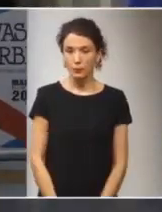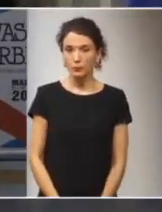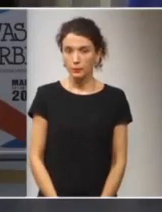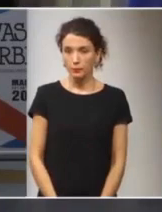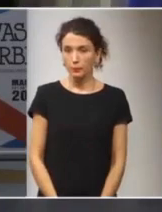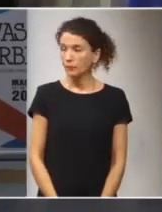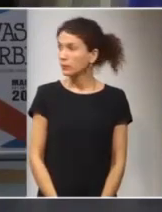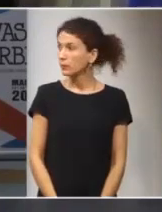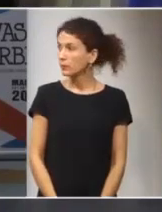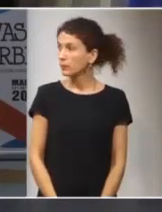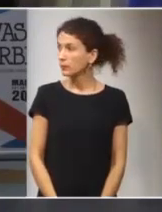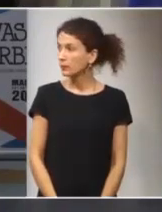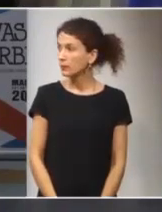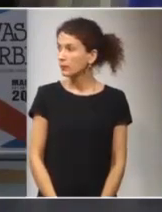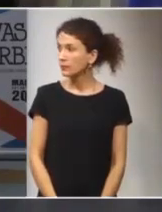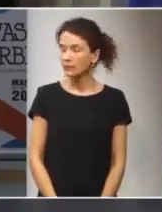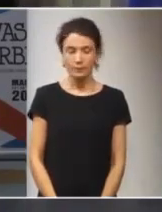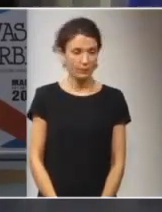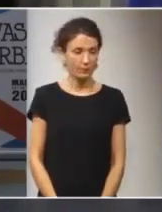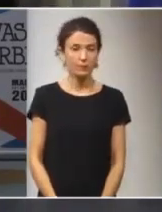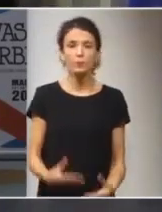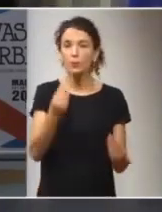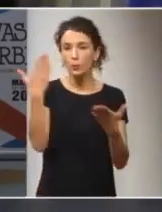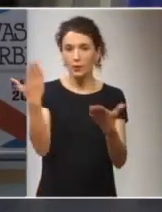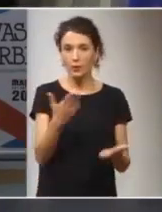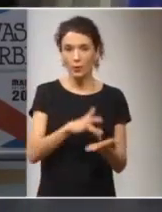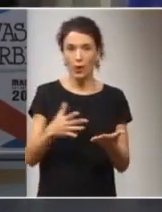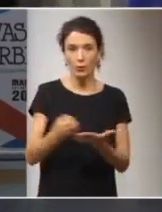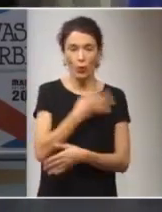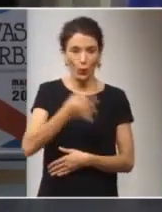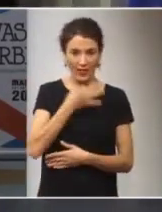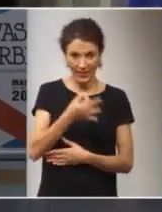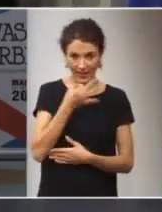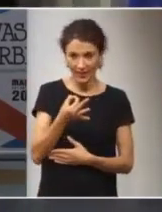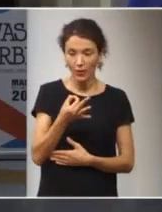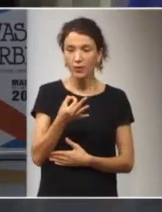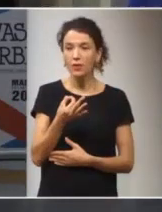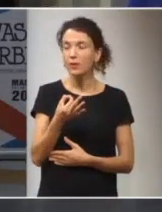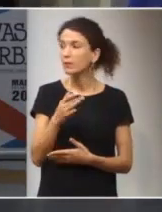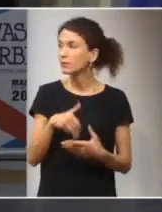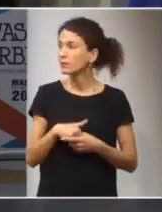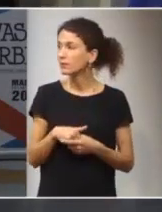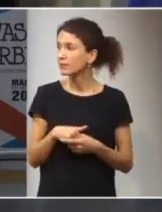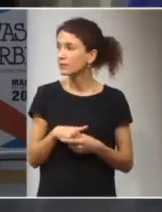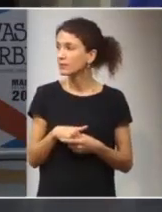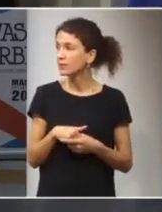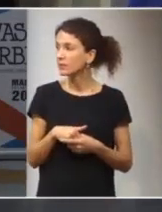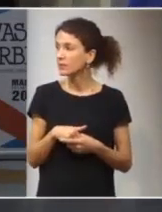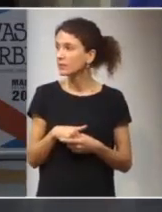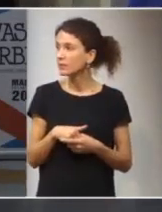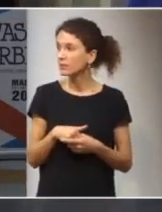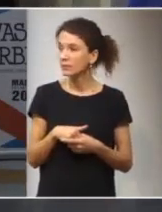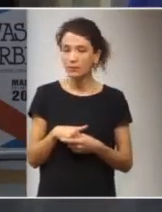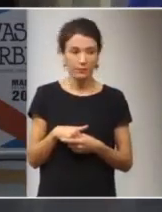Muchas gracias a todos y muy buenas tardes. Bienvenido a todos y muy buenas